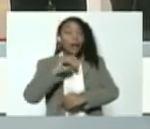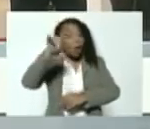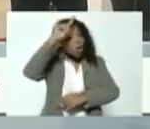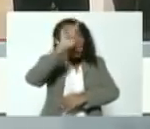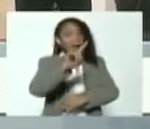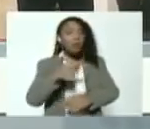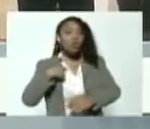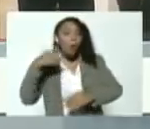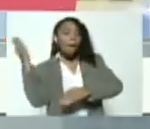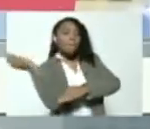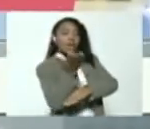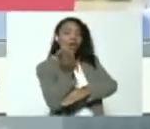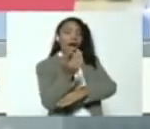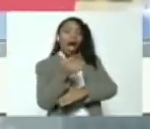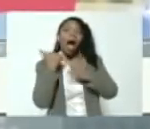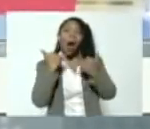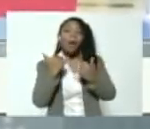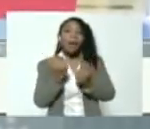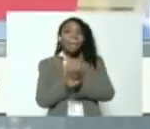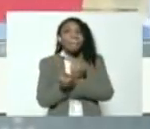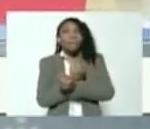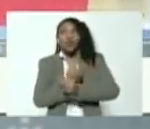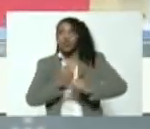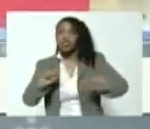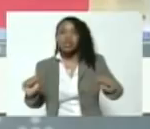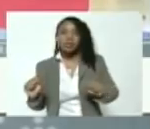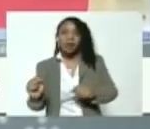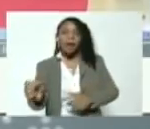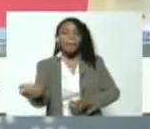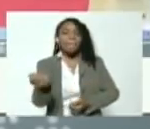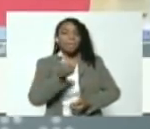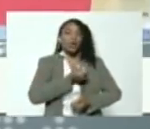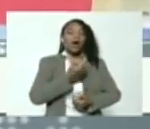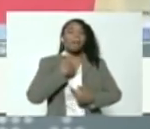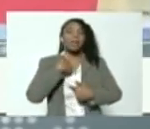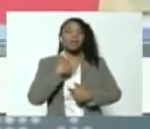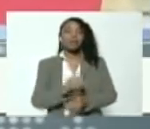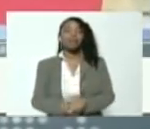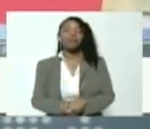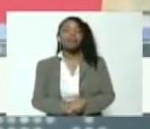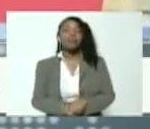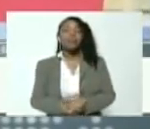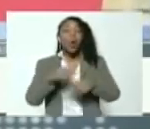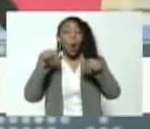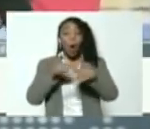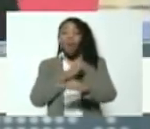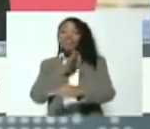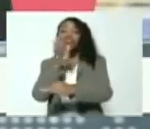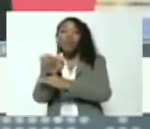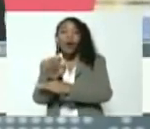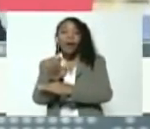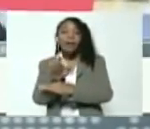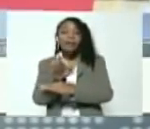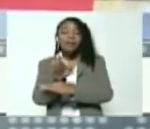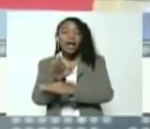Ahora, imposible que puedan conmigo. Hoy fue para Canaima.